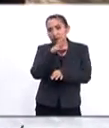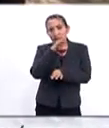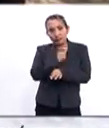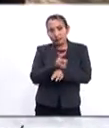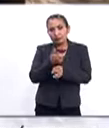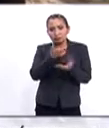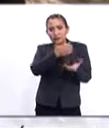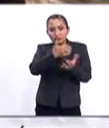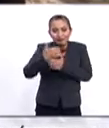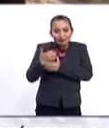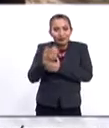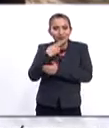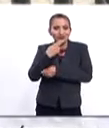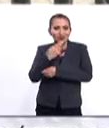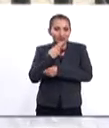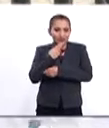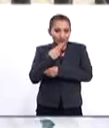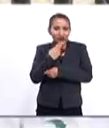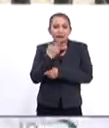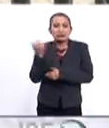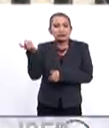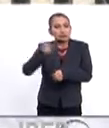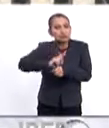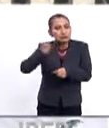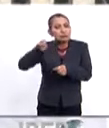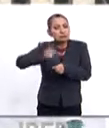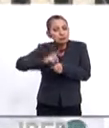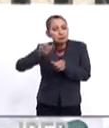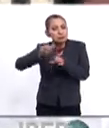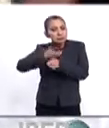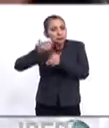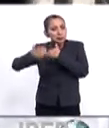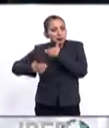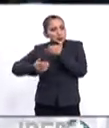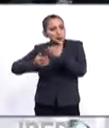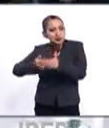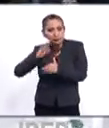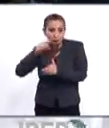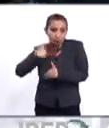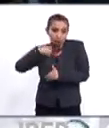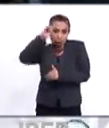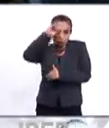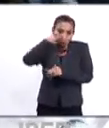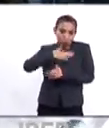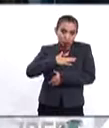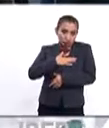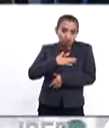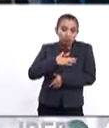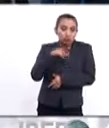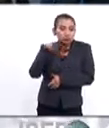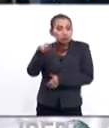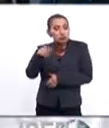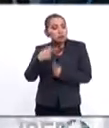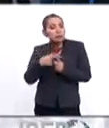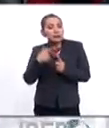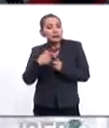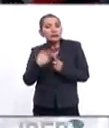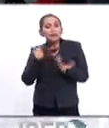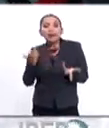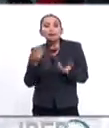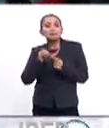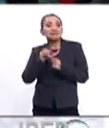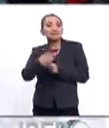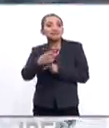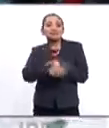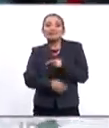retenidos. Indudablemente, cada día que pase, desde mi perspectiva, quien está pagando el costo